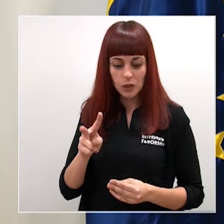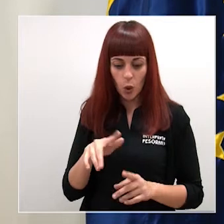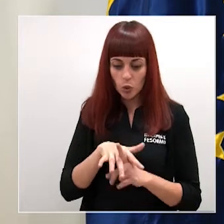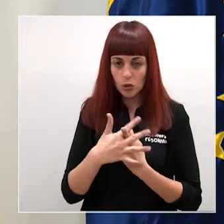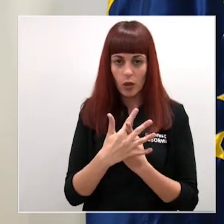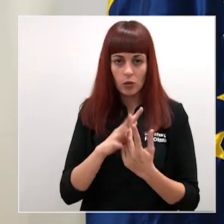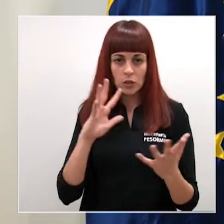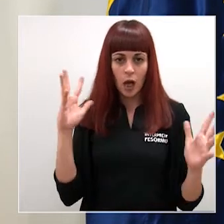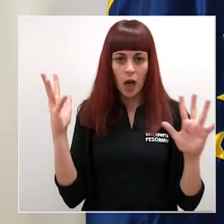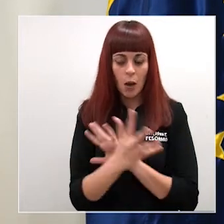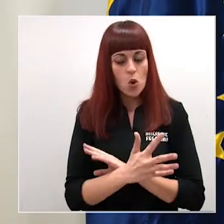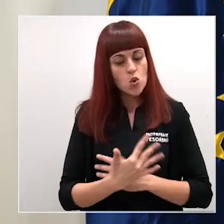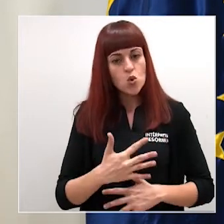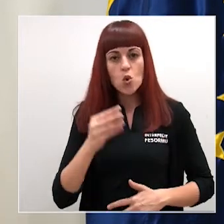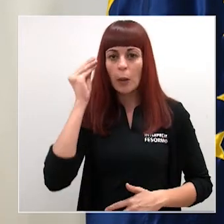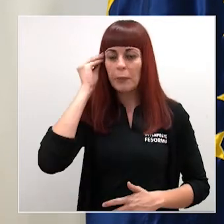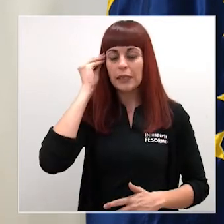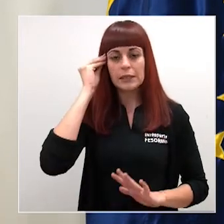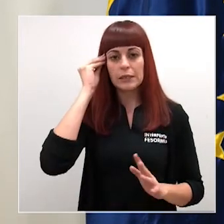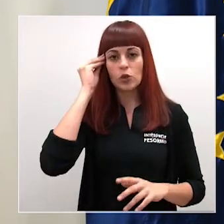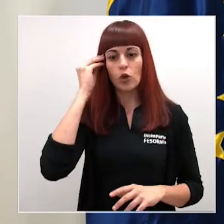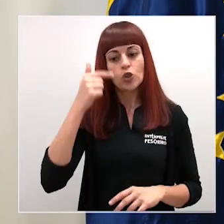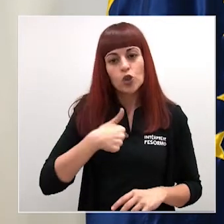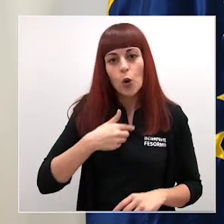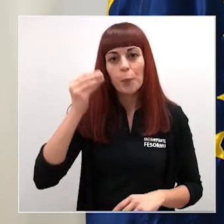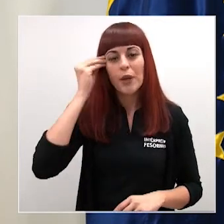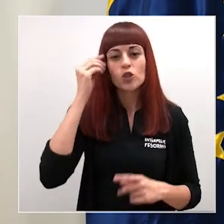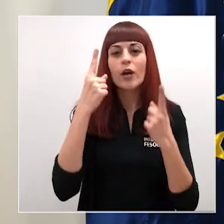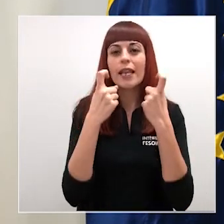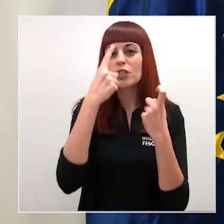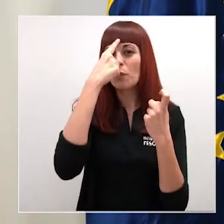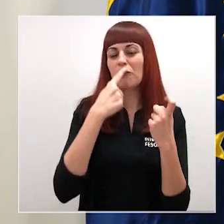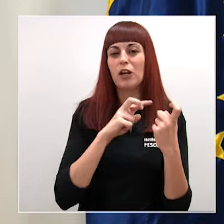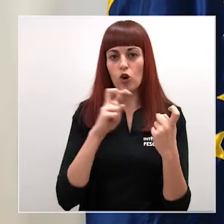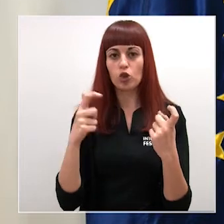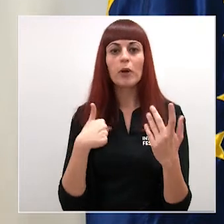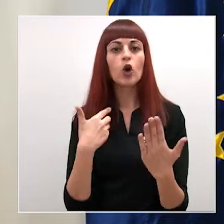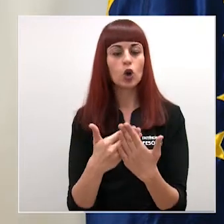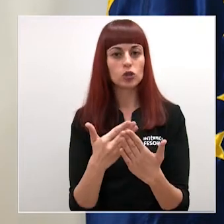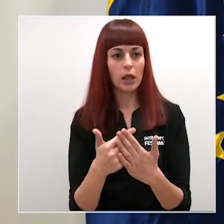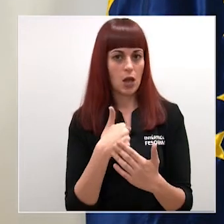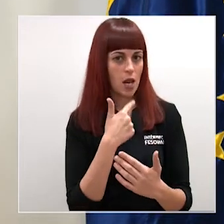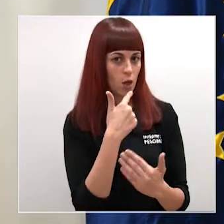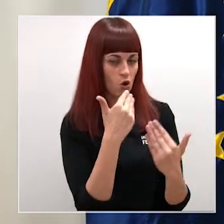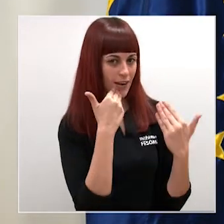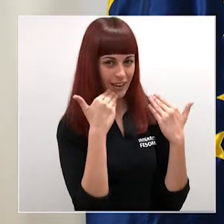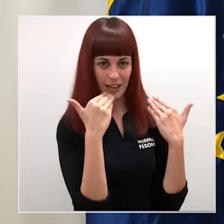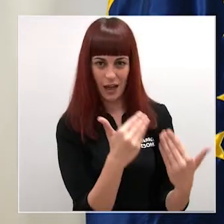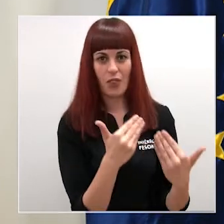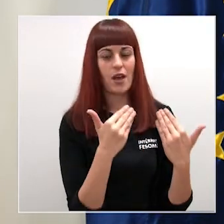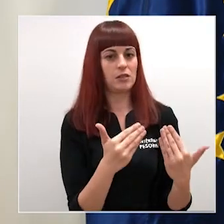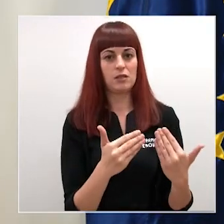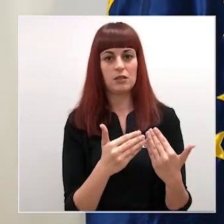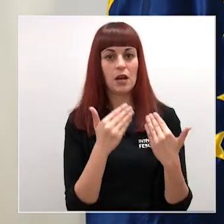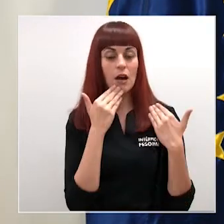considero que necesito otro perfil y quiero dejar constancia de mi agradecimiento público como así ha hecho la portavoz a toda